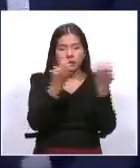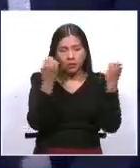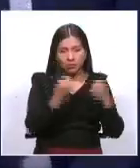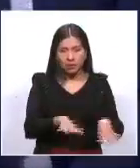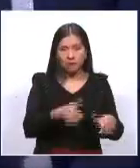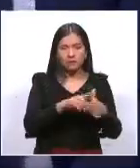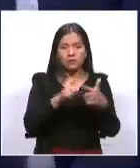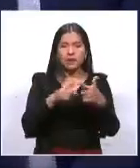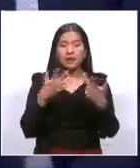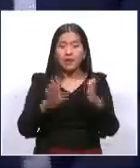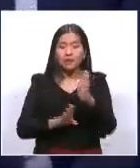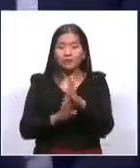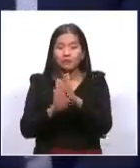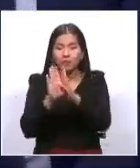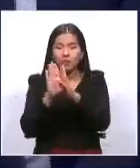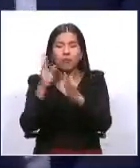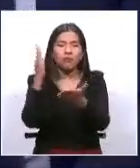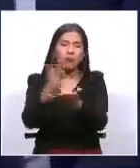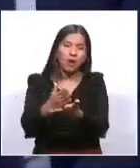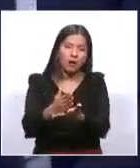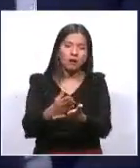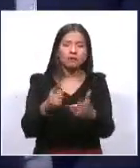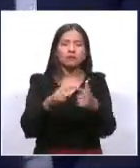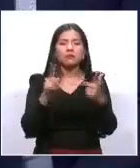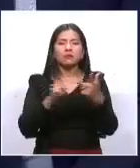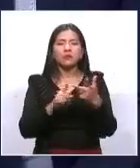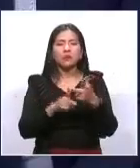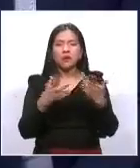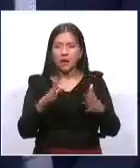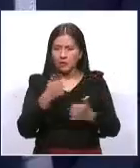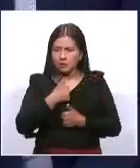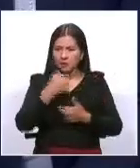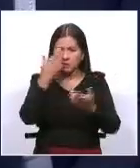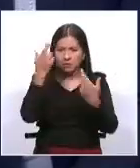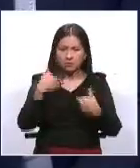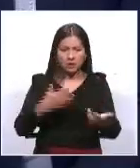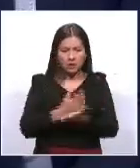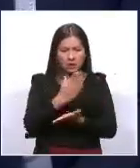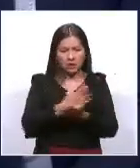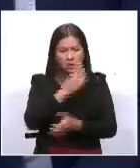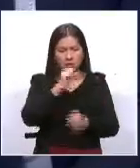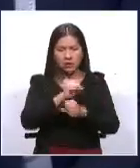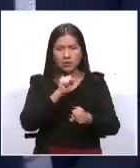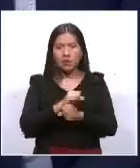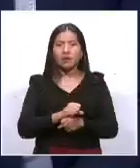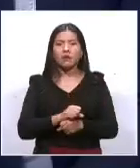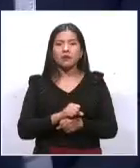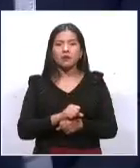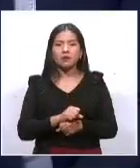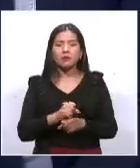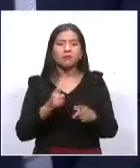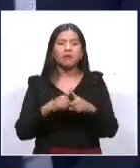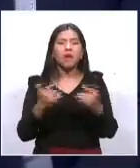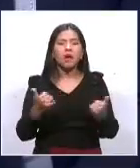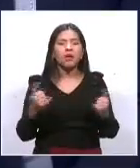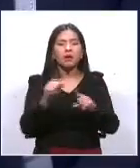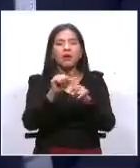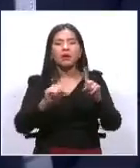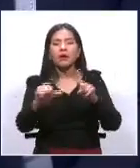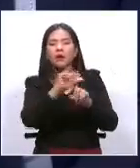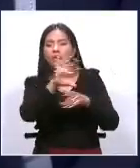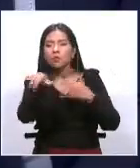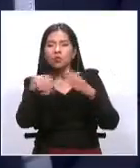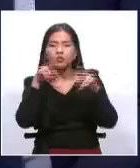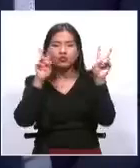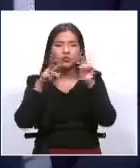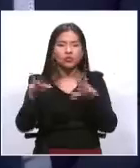porque frena el crecimiento económico, tres, porque su derecho es trabajar si quieren hacerlo. ¿Cómo está el panorama en Santa Cruz